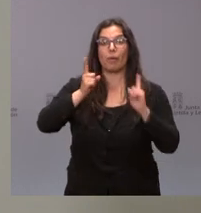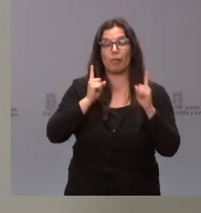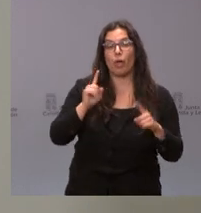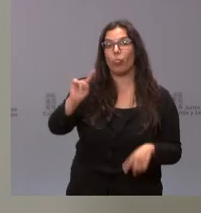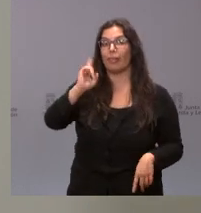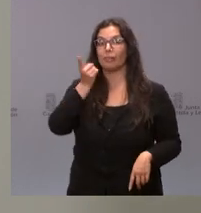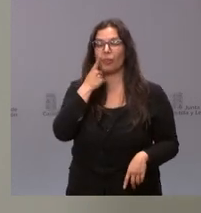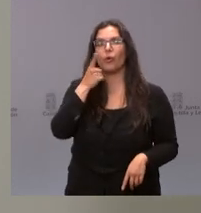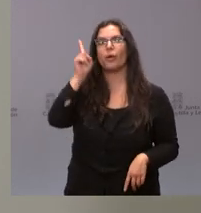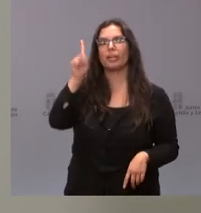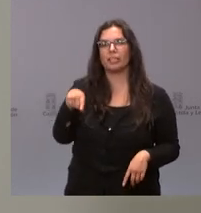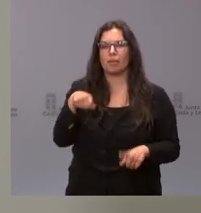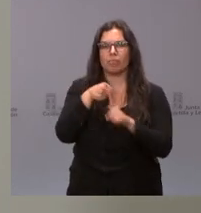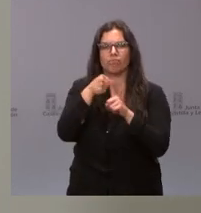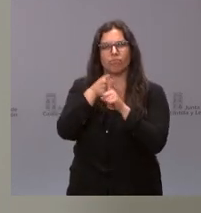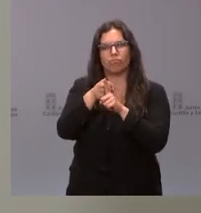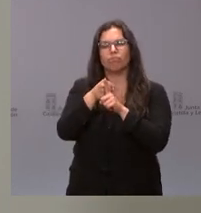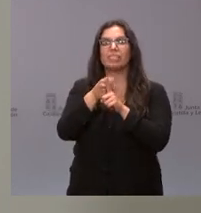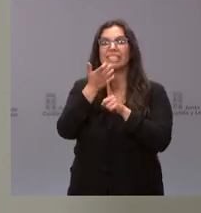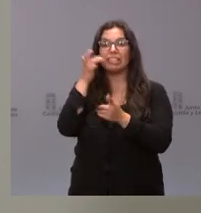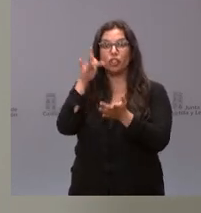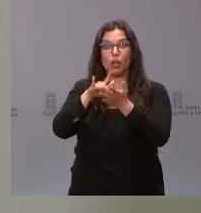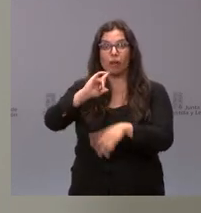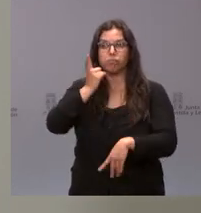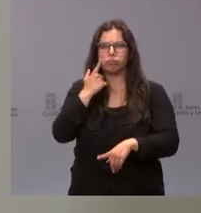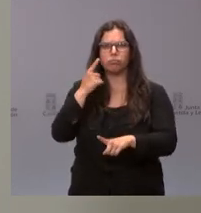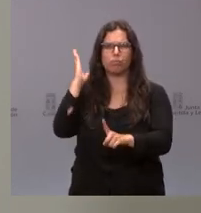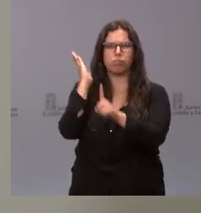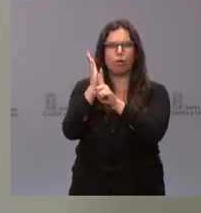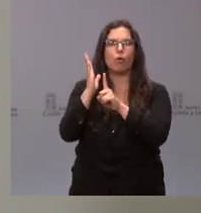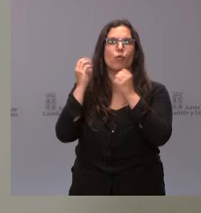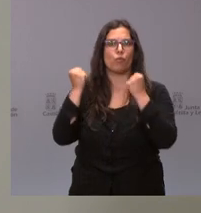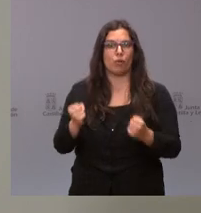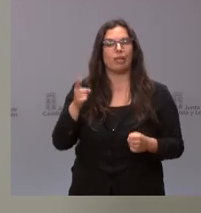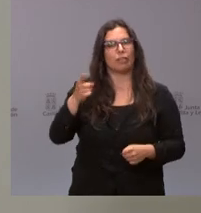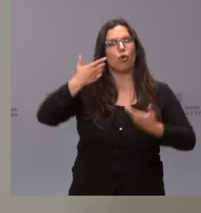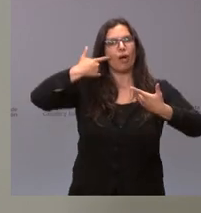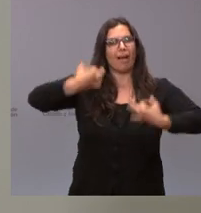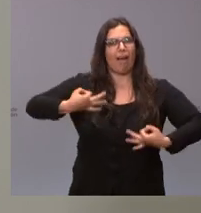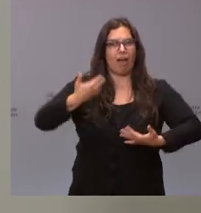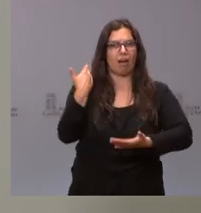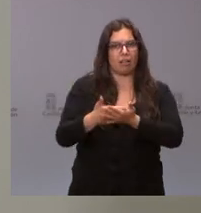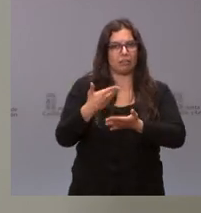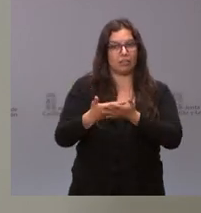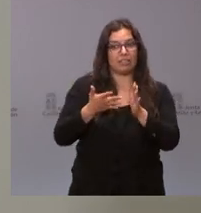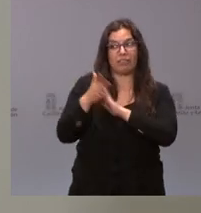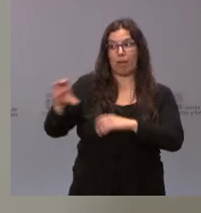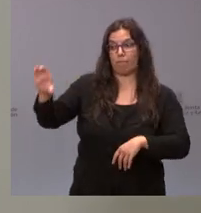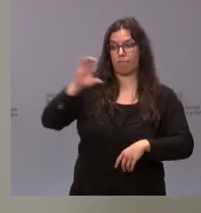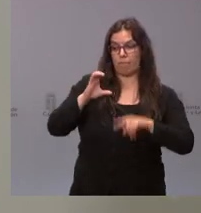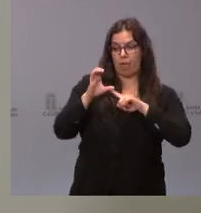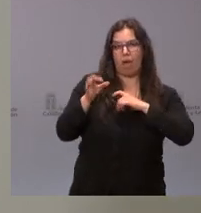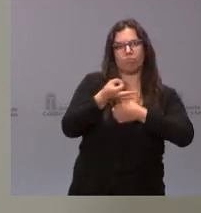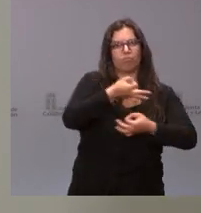la detección y la corrección y persecución del mismo. Es una garantía de la correcta utilización de los fondos